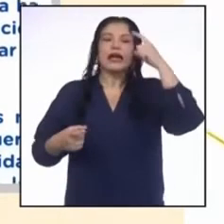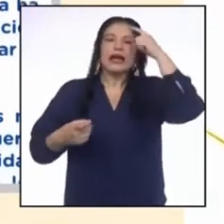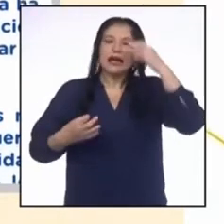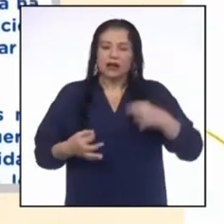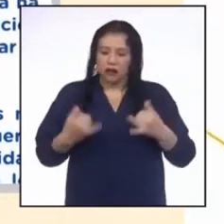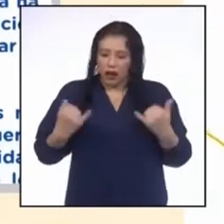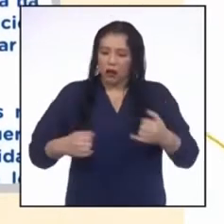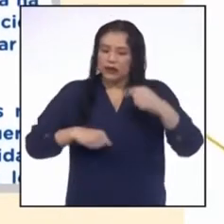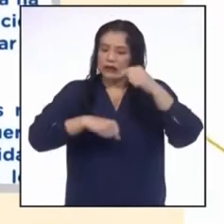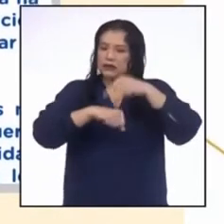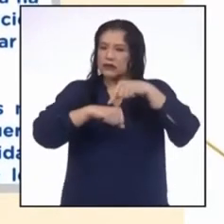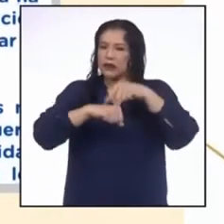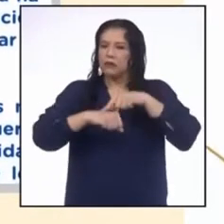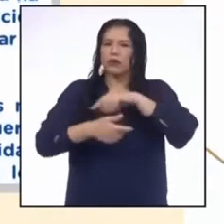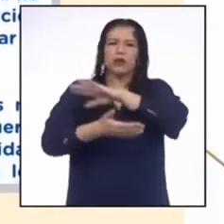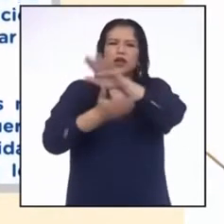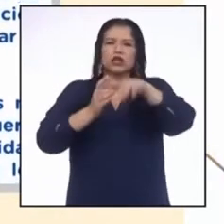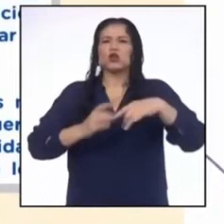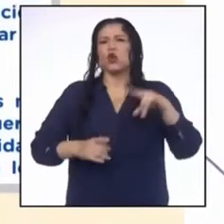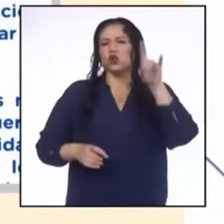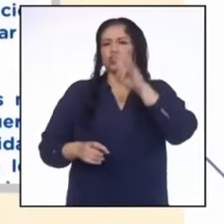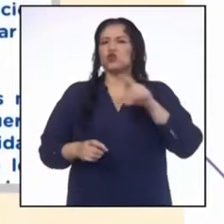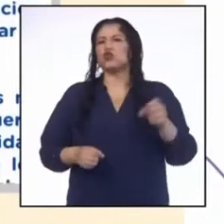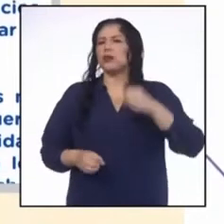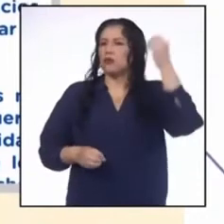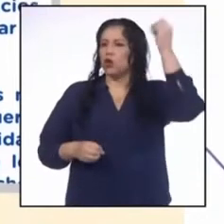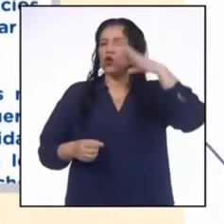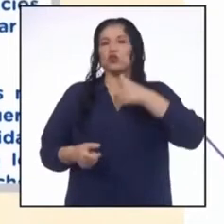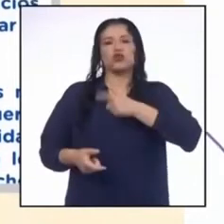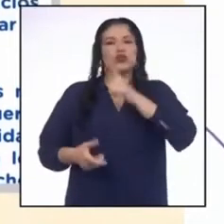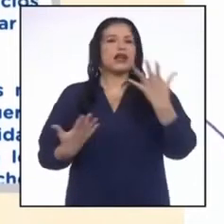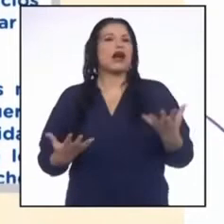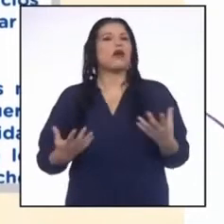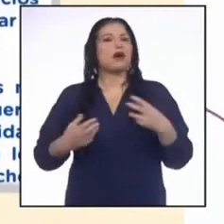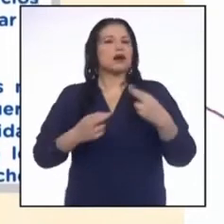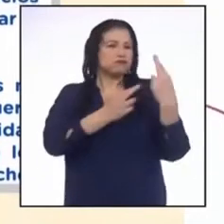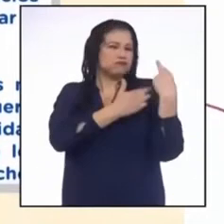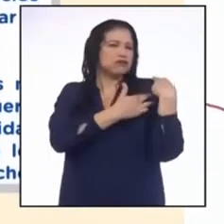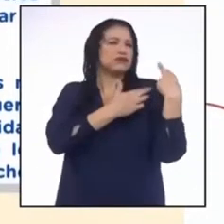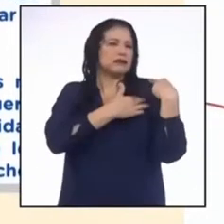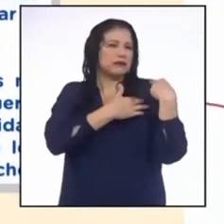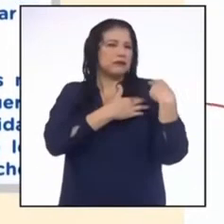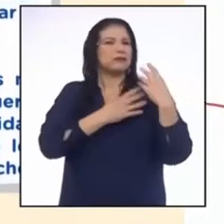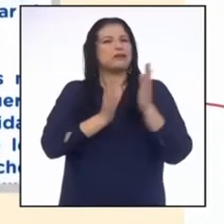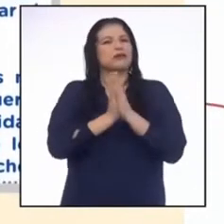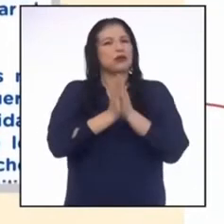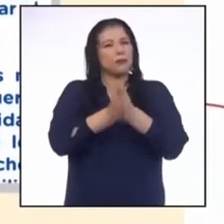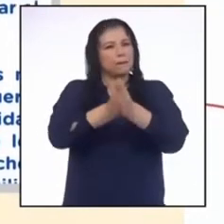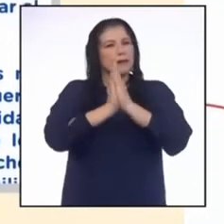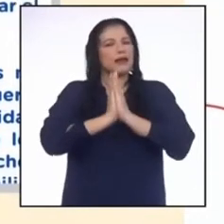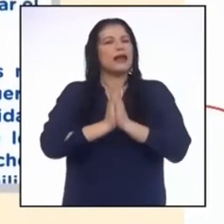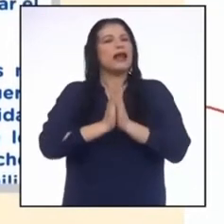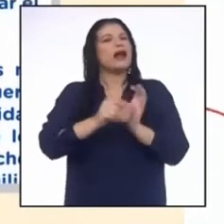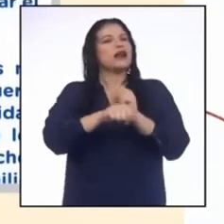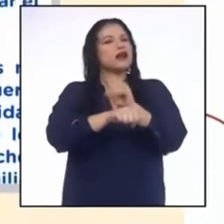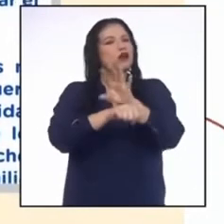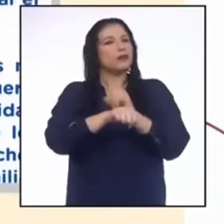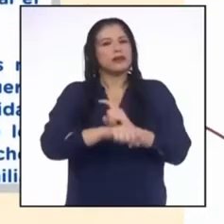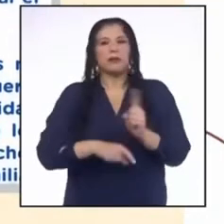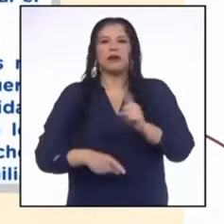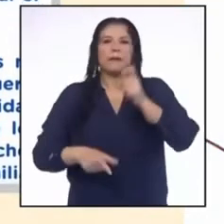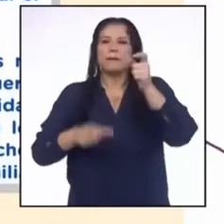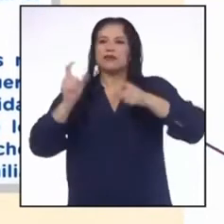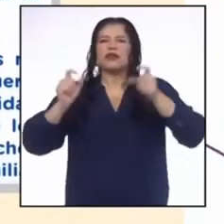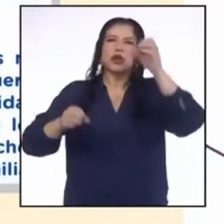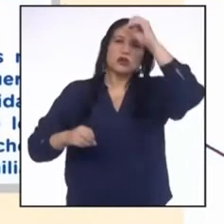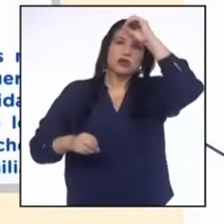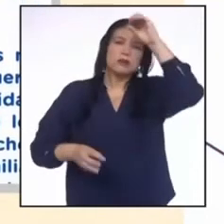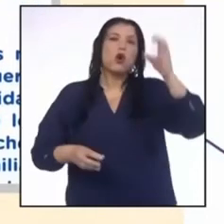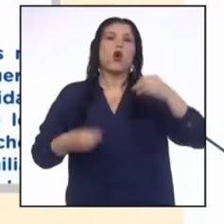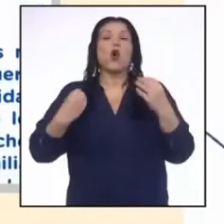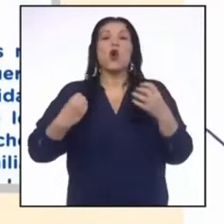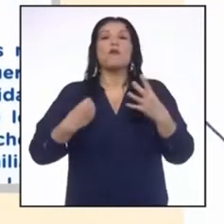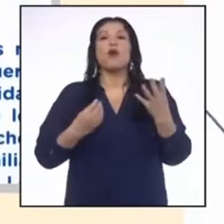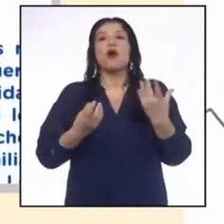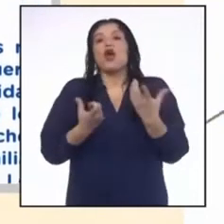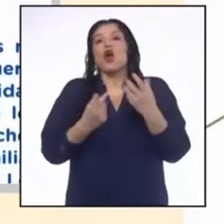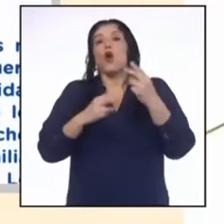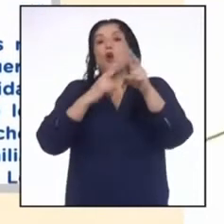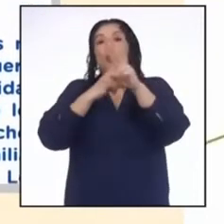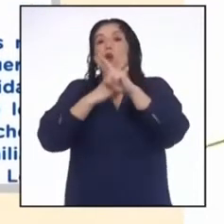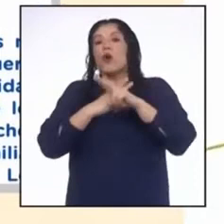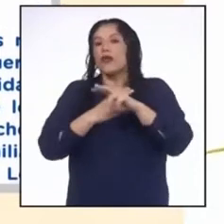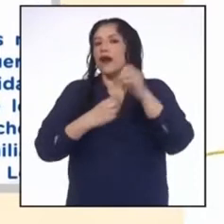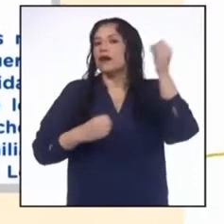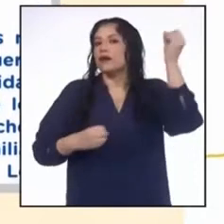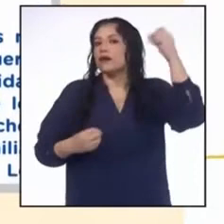responsable. Es por eso que quiero pedirles algunas recomendaciones. Pues, no tenemos muy clara la manera de ahorrar electricidad. Quería